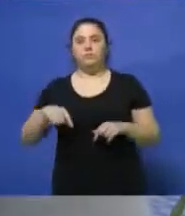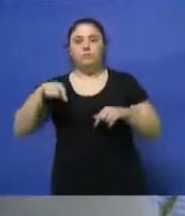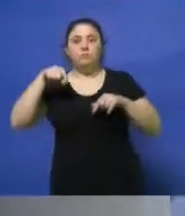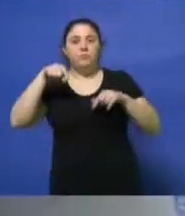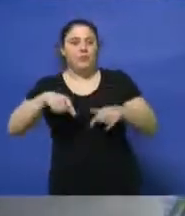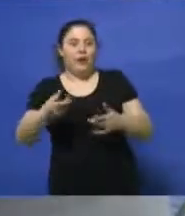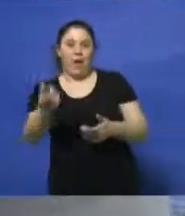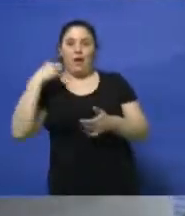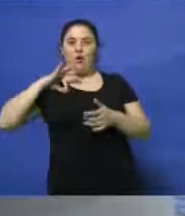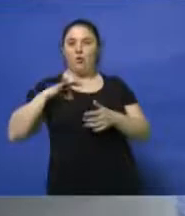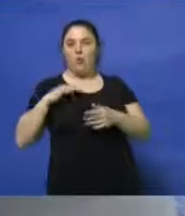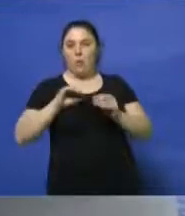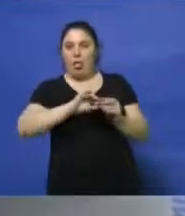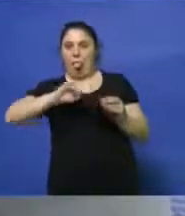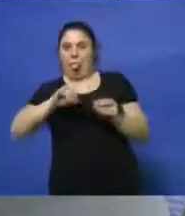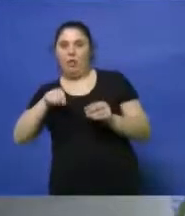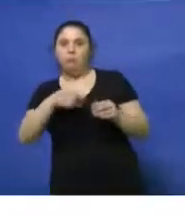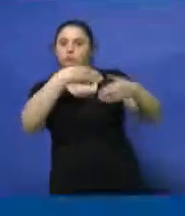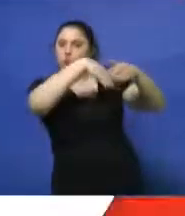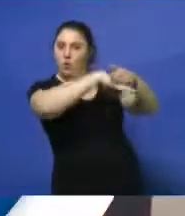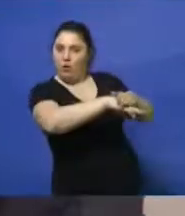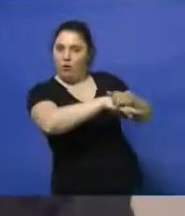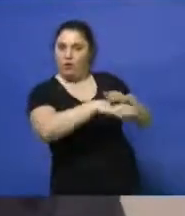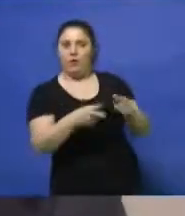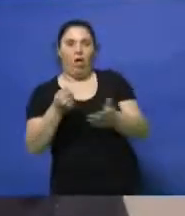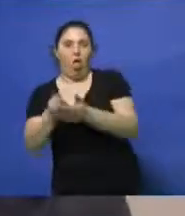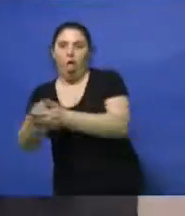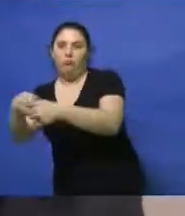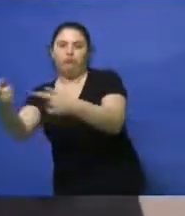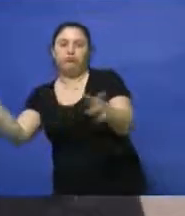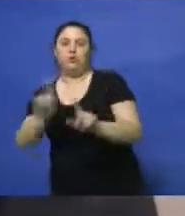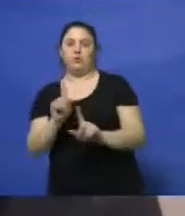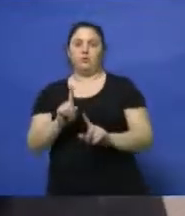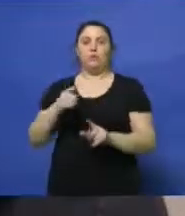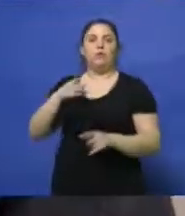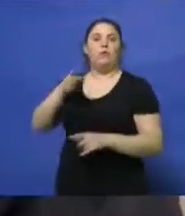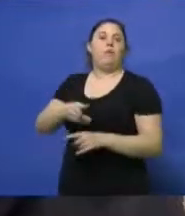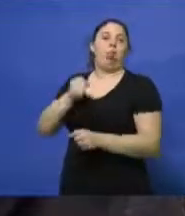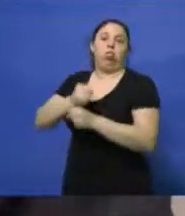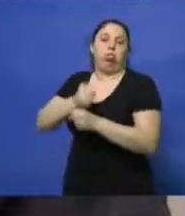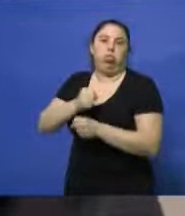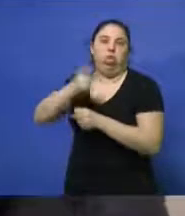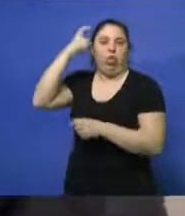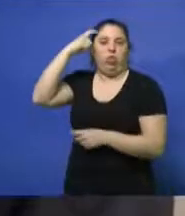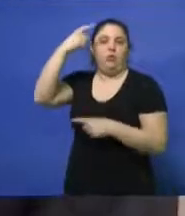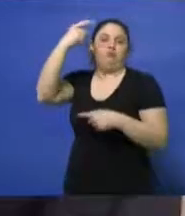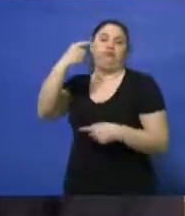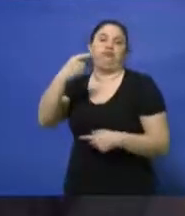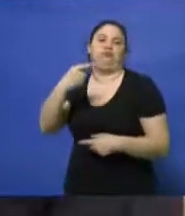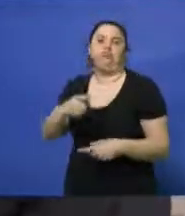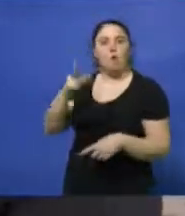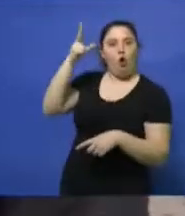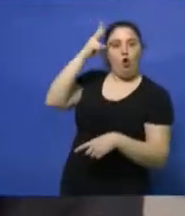se separa un poco. Y nada de gasto. Yo sé, lo único que te puedo decir, tengo que trabajar 10 horas, porque con 8 horas,